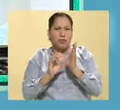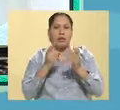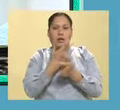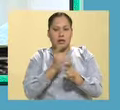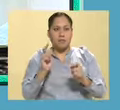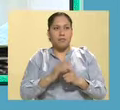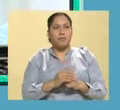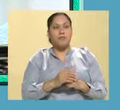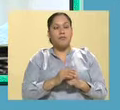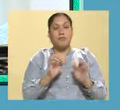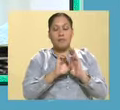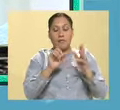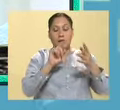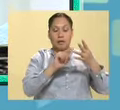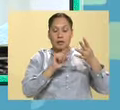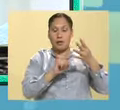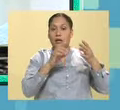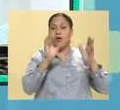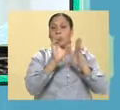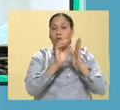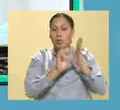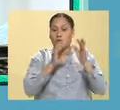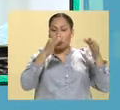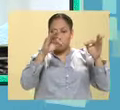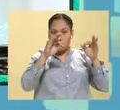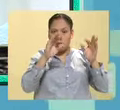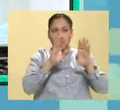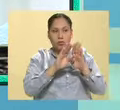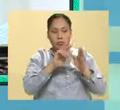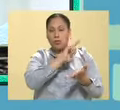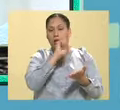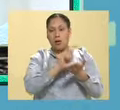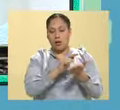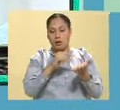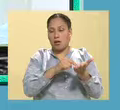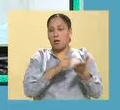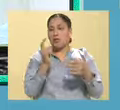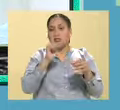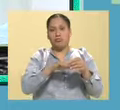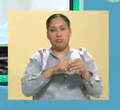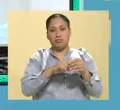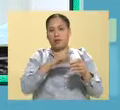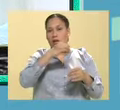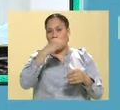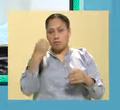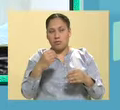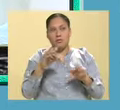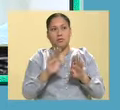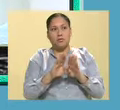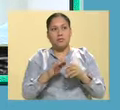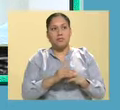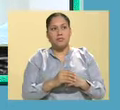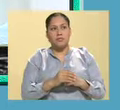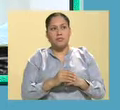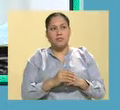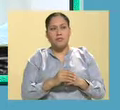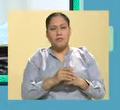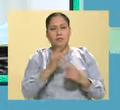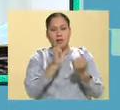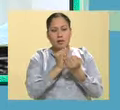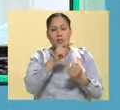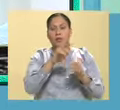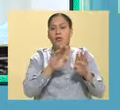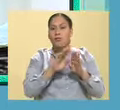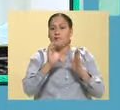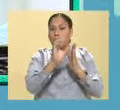capacitación inicial, son contratos que traen todos los candados en la ley. Por una sola ocasión no pueden ser sucesivos y tampoco